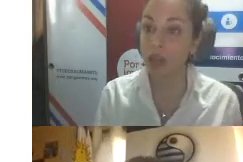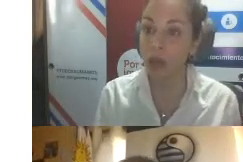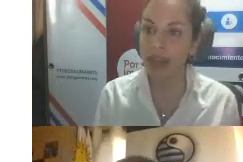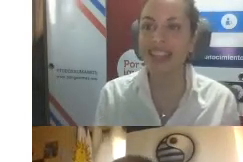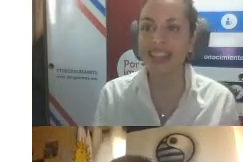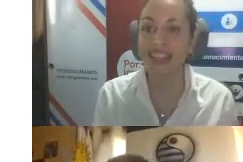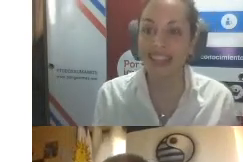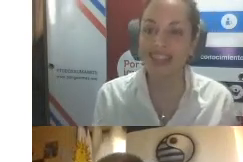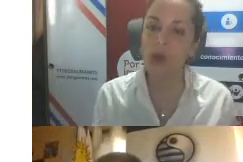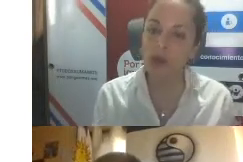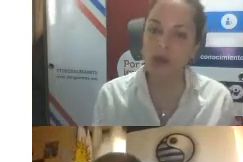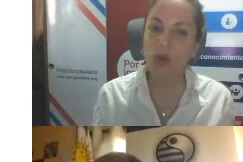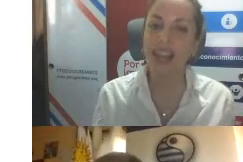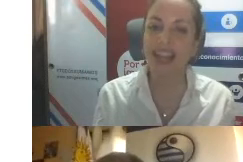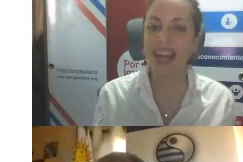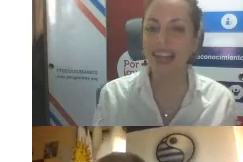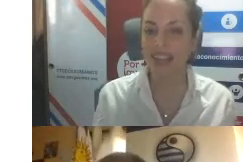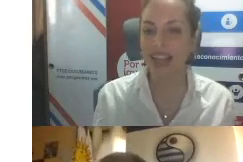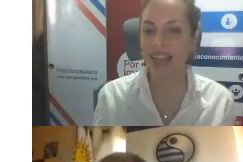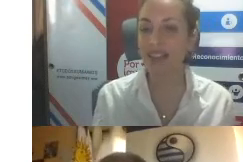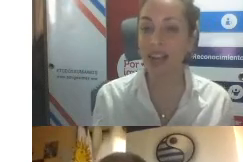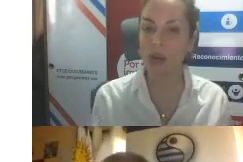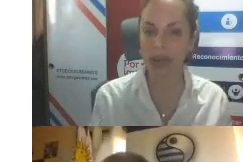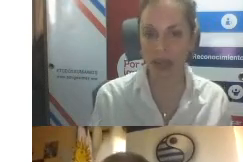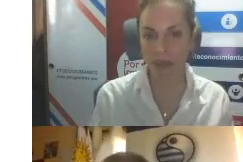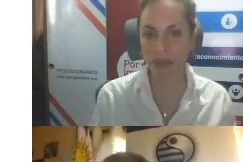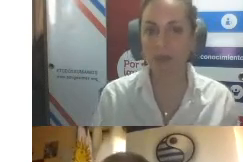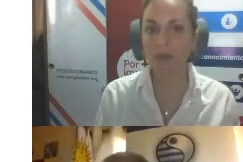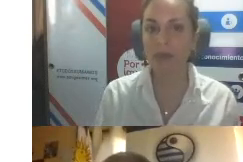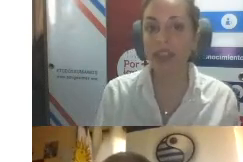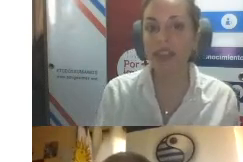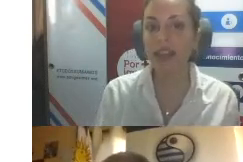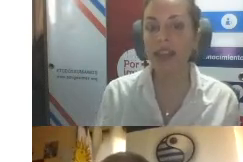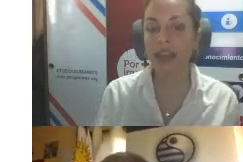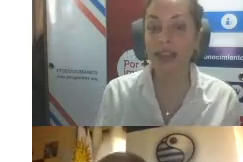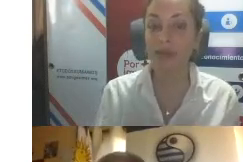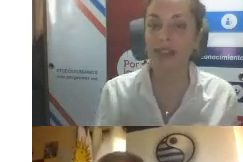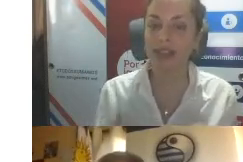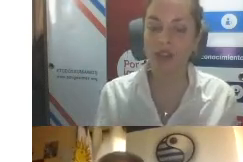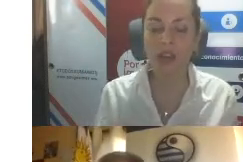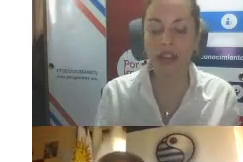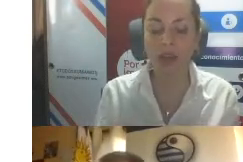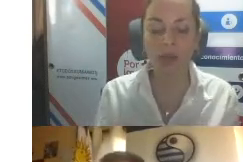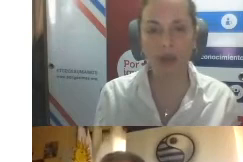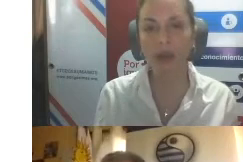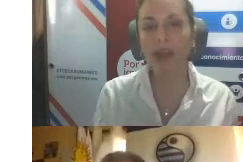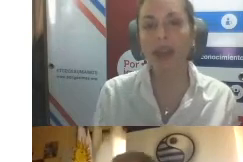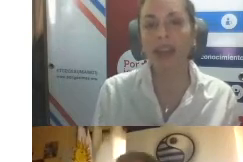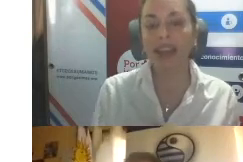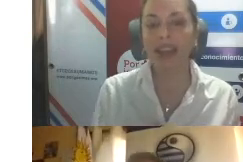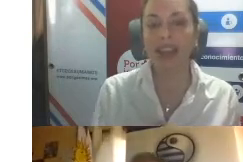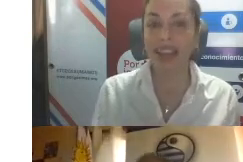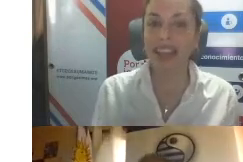Intelectual y del Desarrollo en Actividades de la Comunidad. Esta capacitación, este curso,